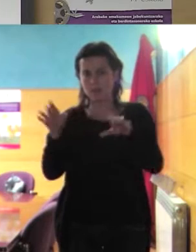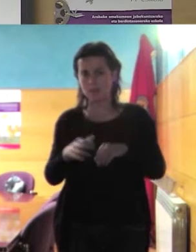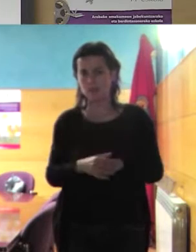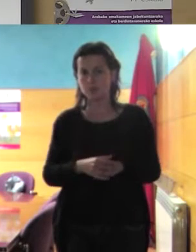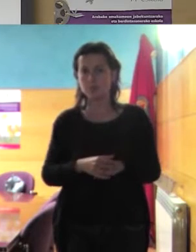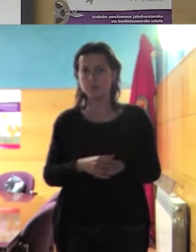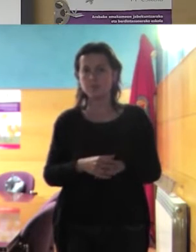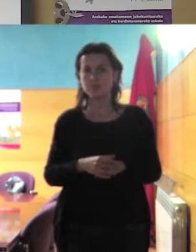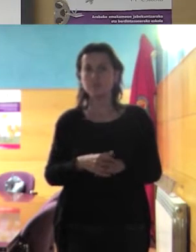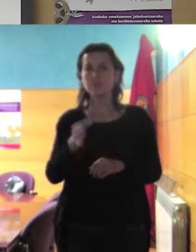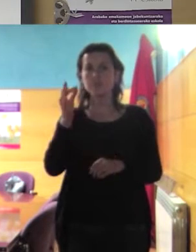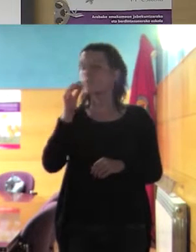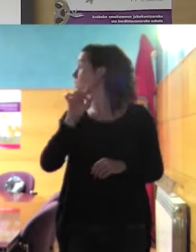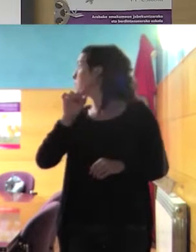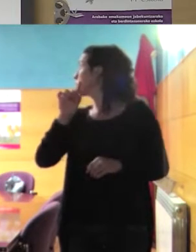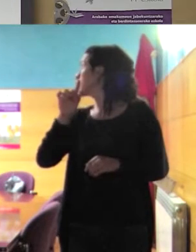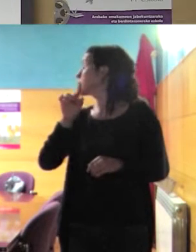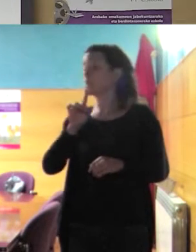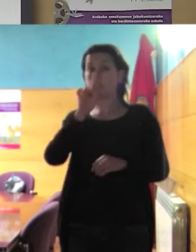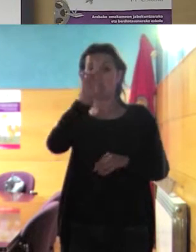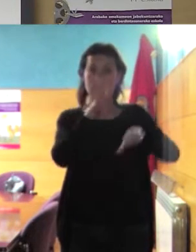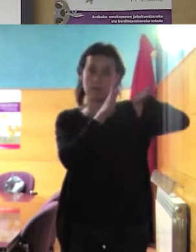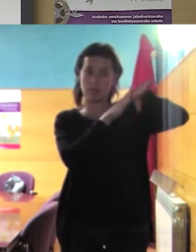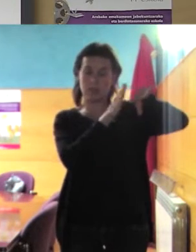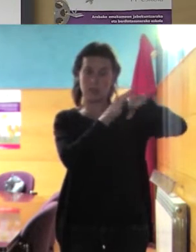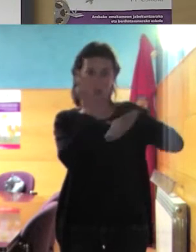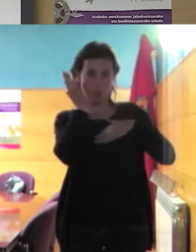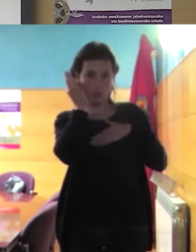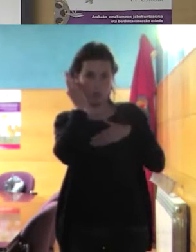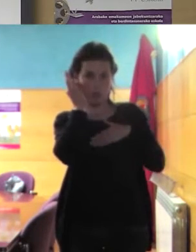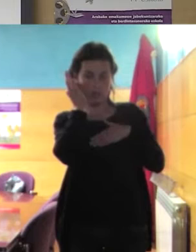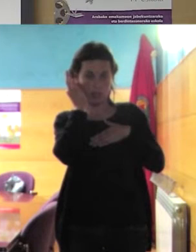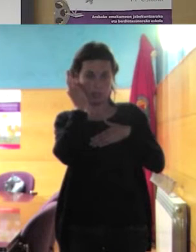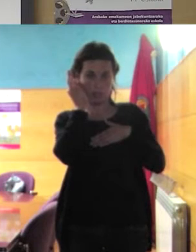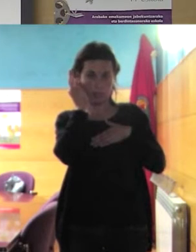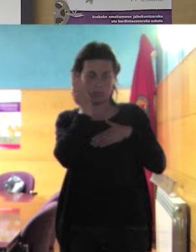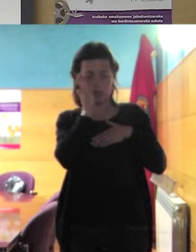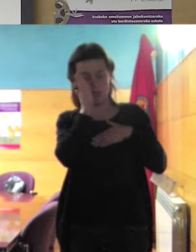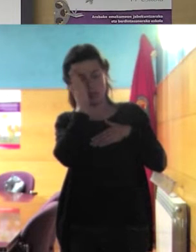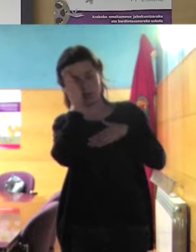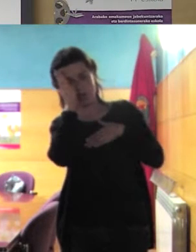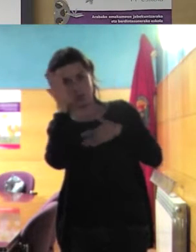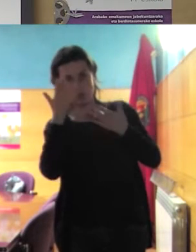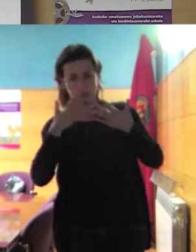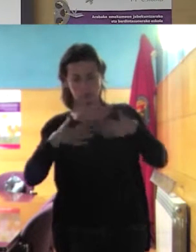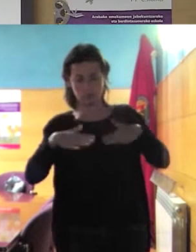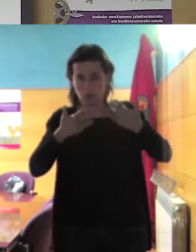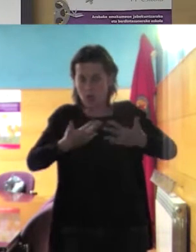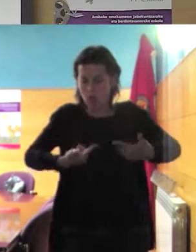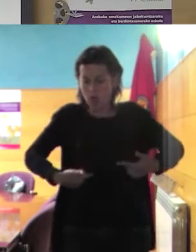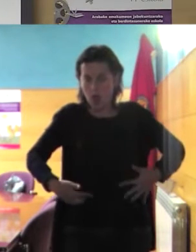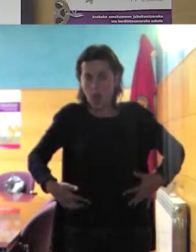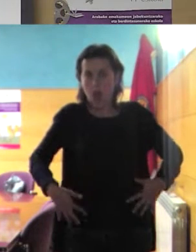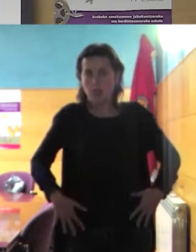en la imagen de arriba de la izquierda durmiendo en la playa con un bañador largo a la que se